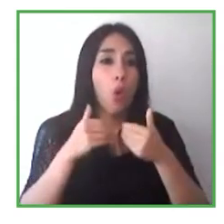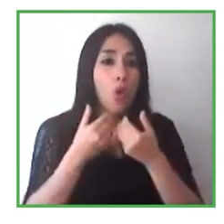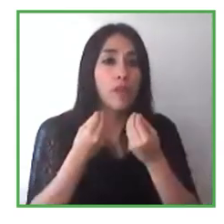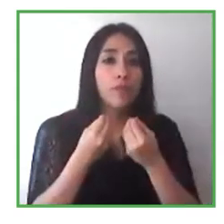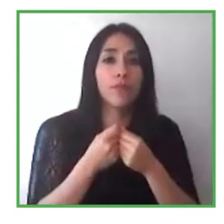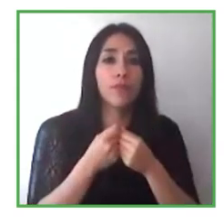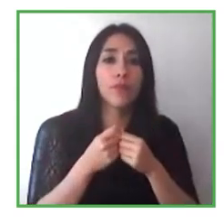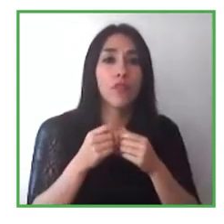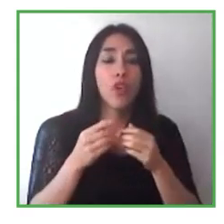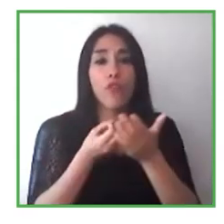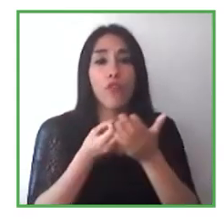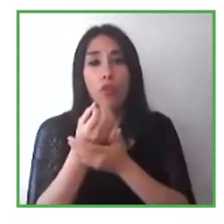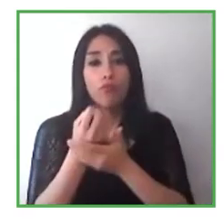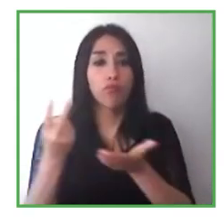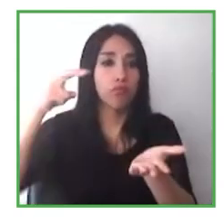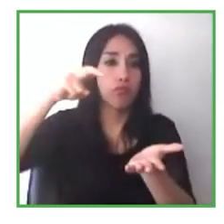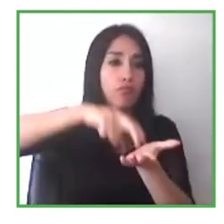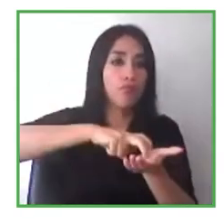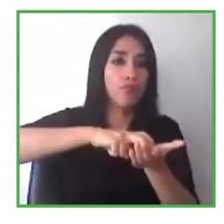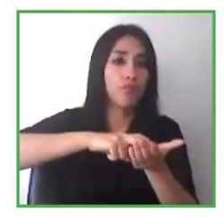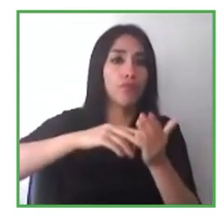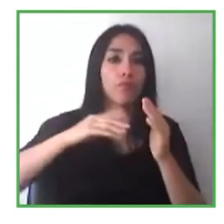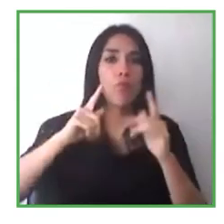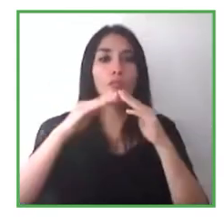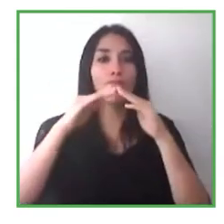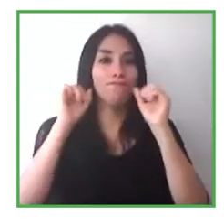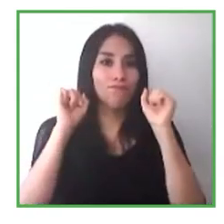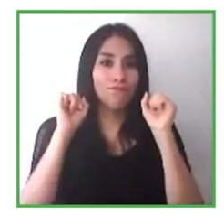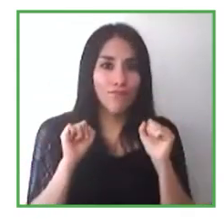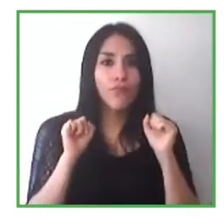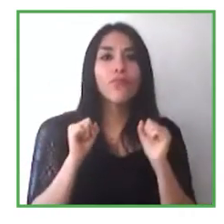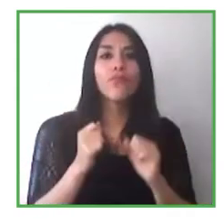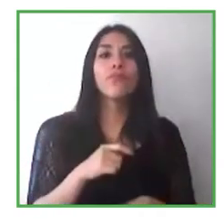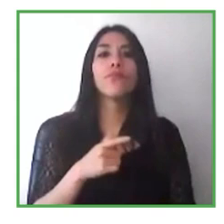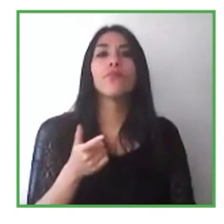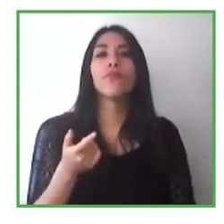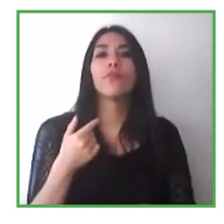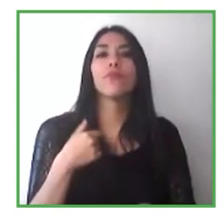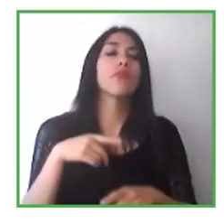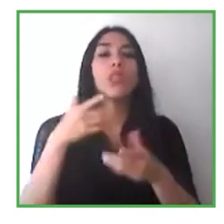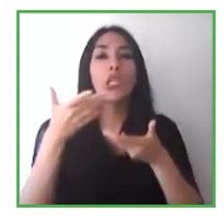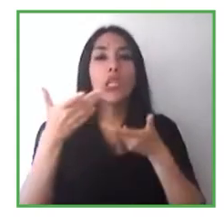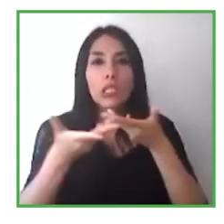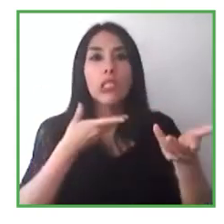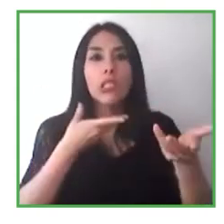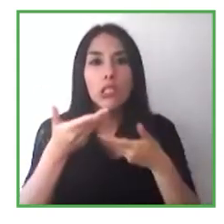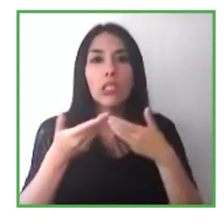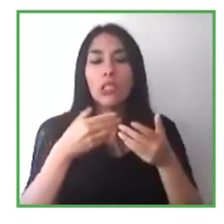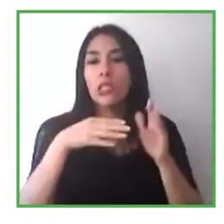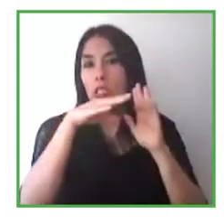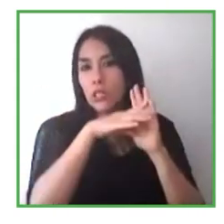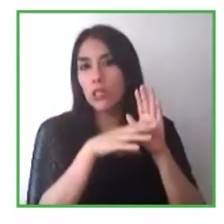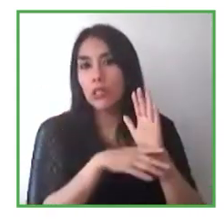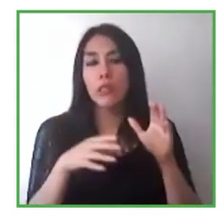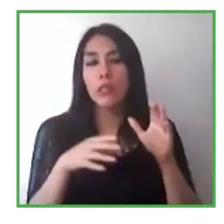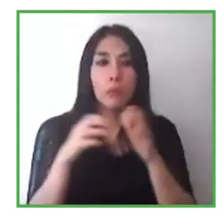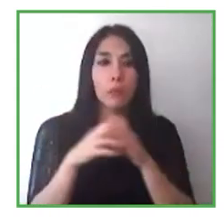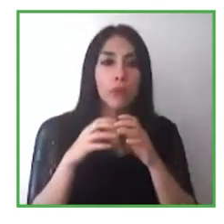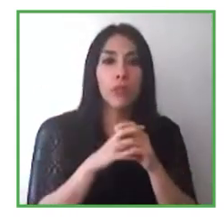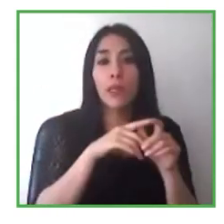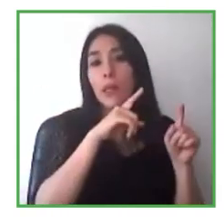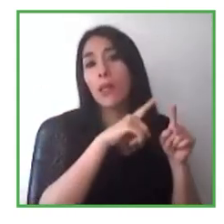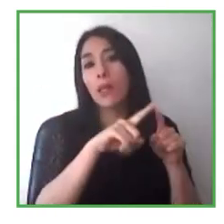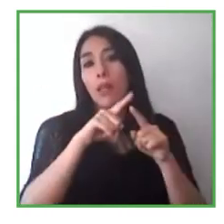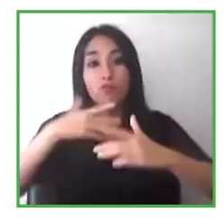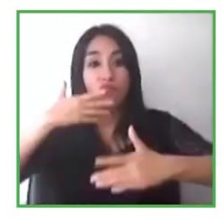flexibilidad. Estamos teniendo más conversaciones sobre normas de equipos, distintas referencias, distintos estilos, normalizando las